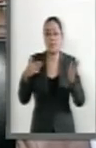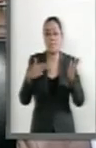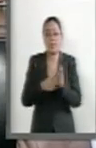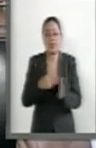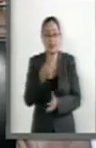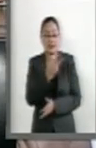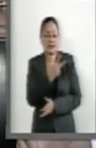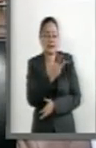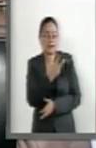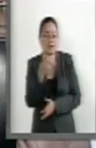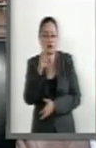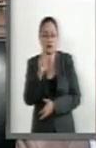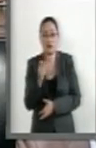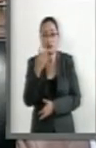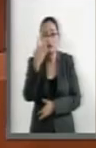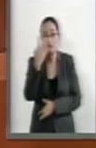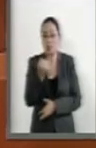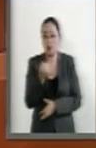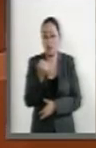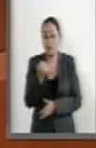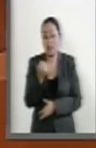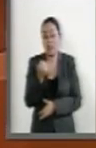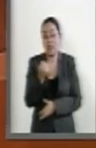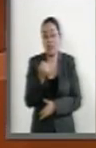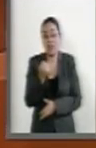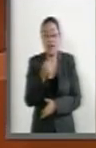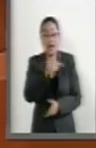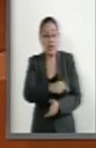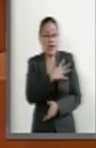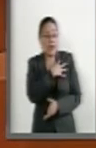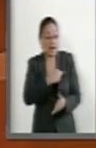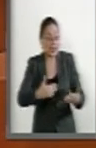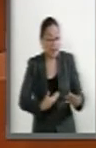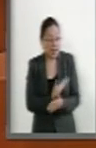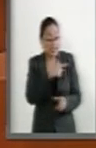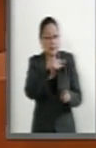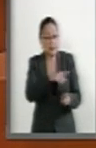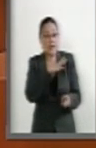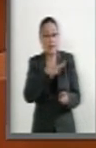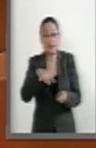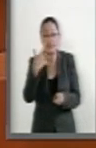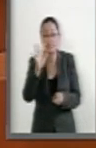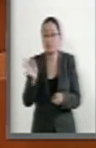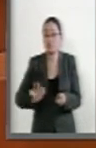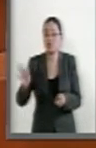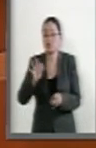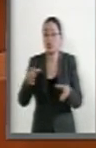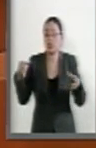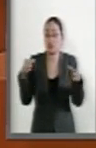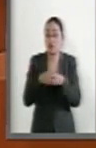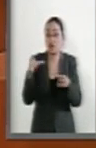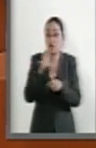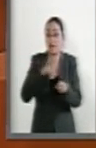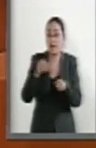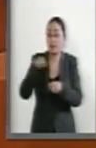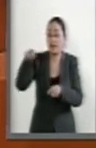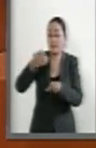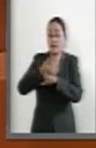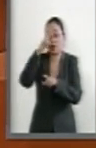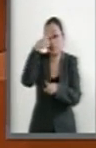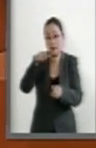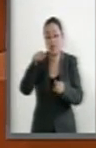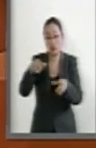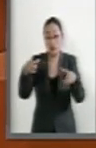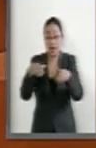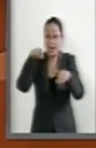329 nacimientos que representan el 15% del total, siendo